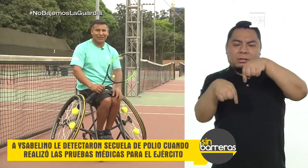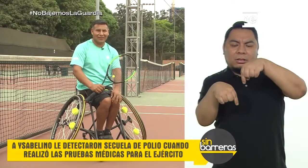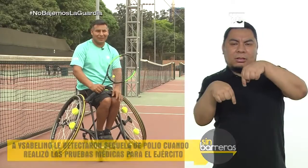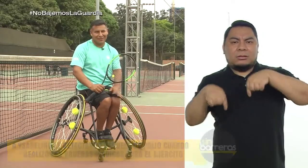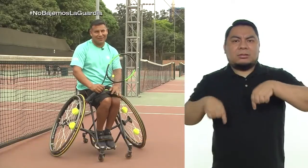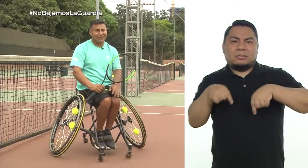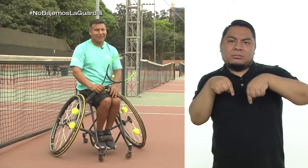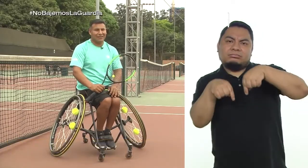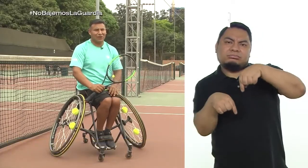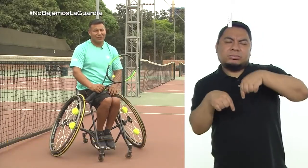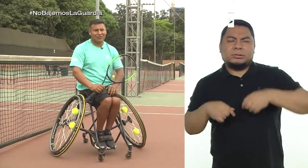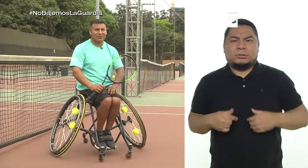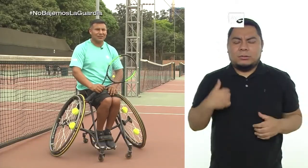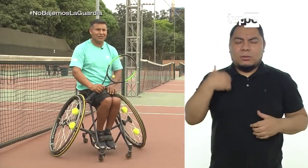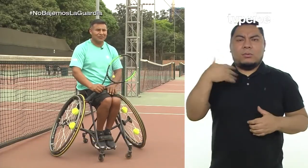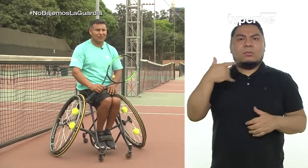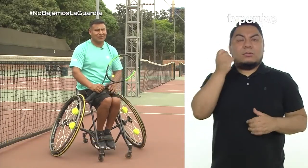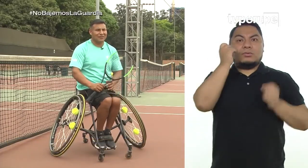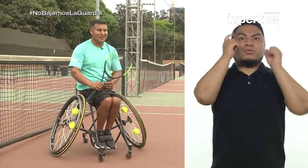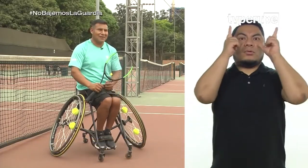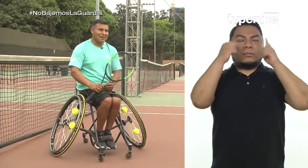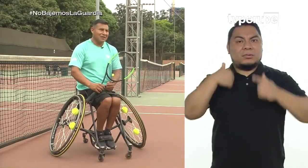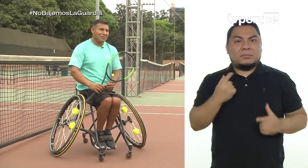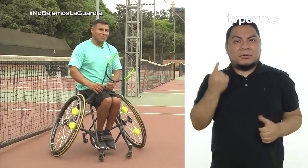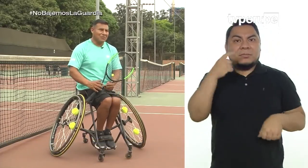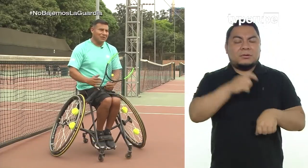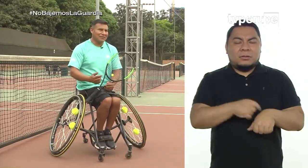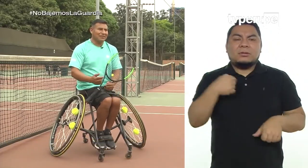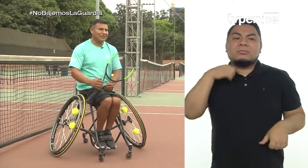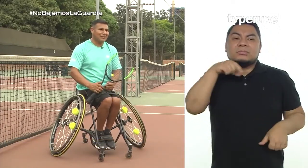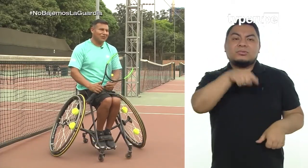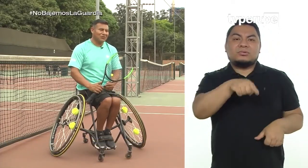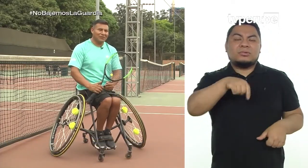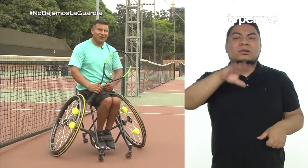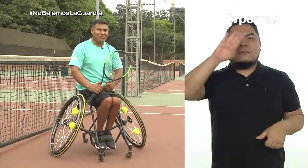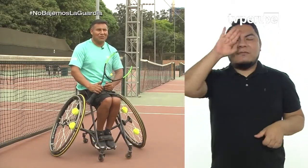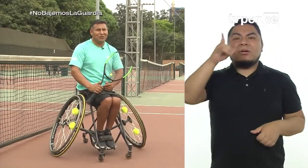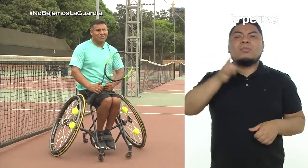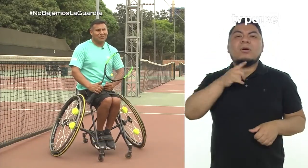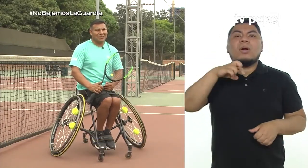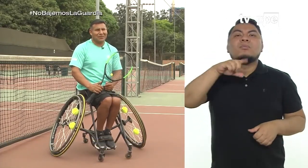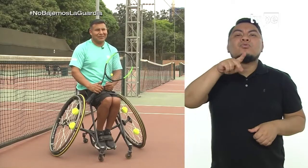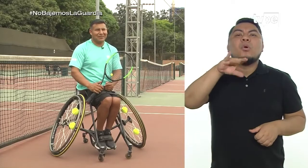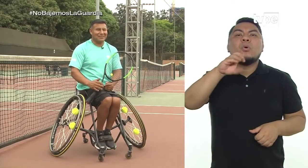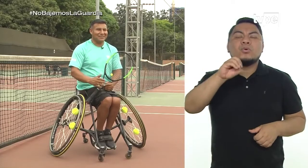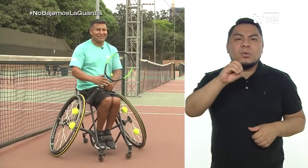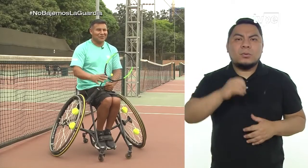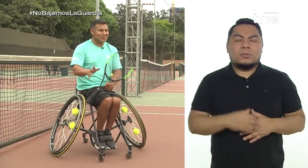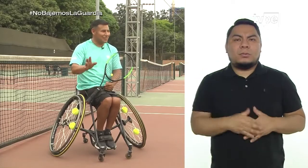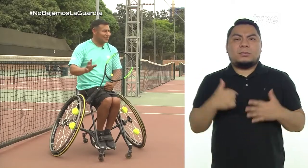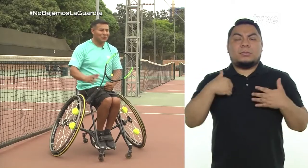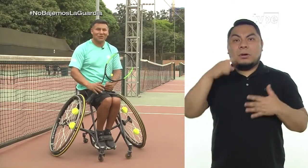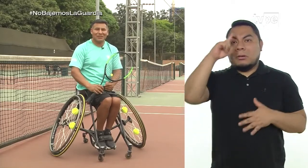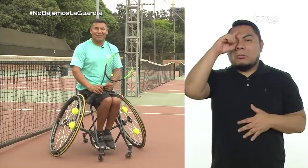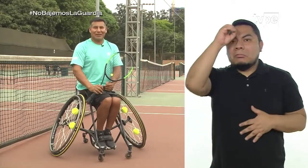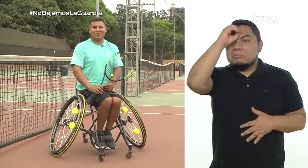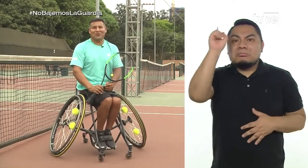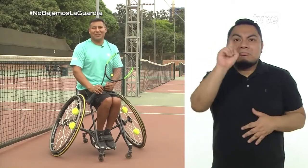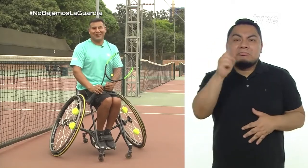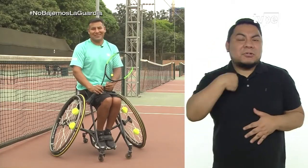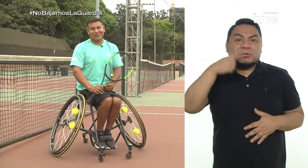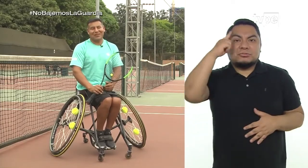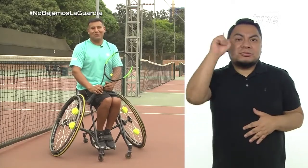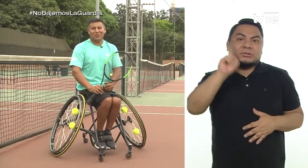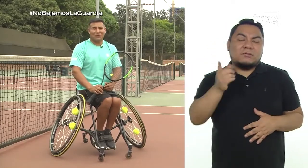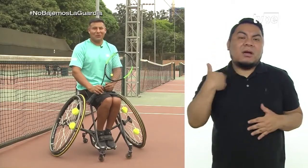desarrollada que la otra. Entonces, ahí es donde me dicen que tengo secuela de polio porque en todo ese tiempo no sabía